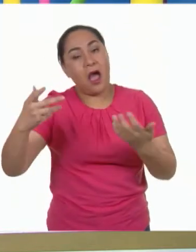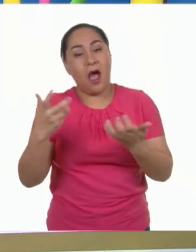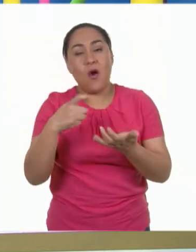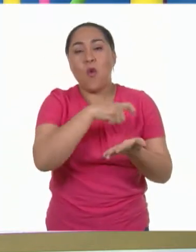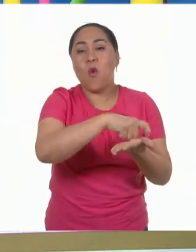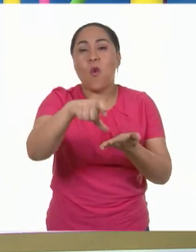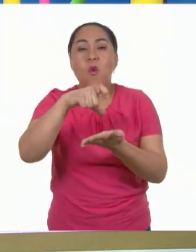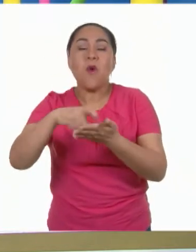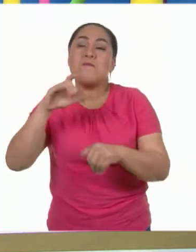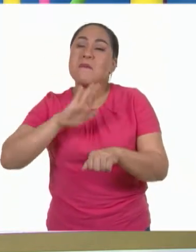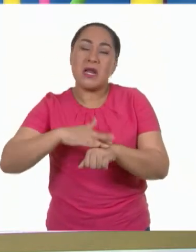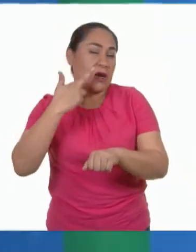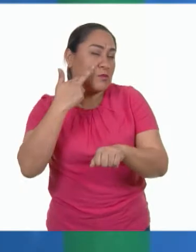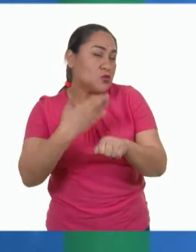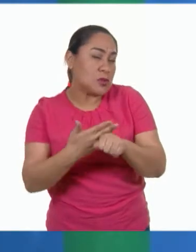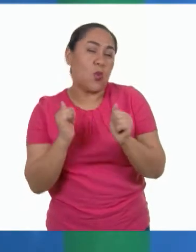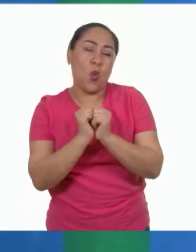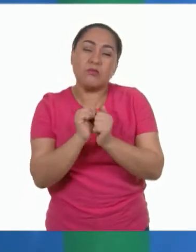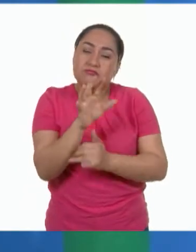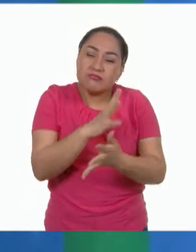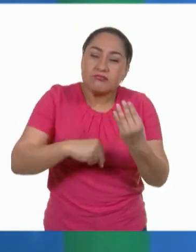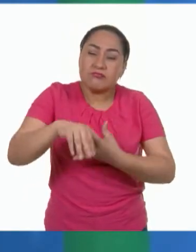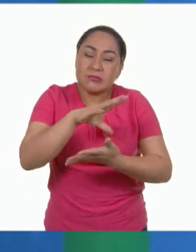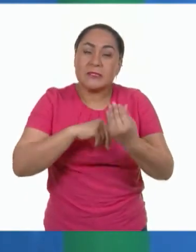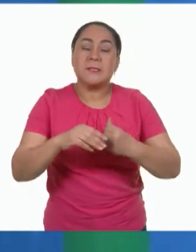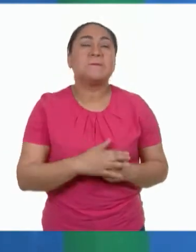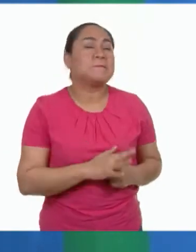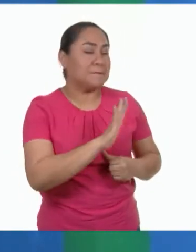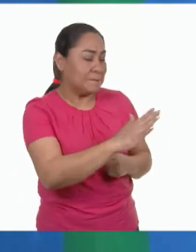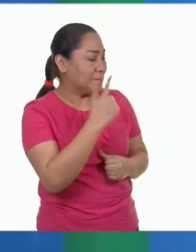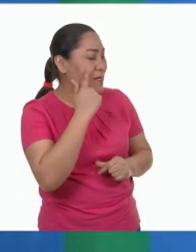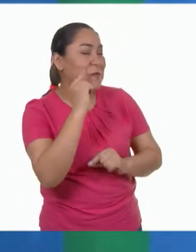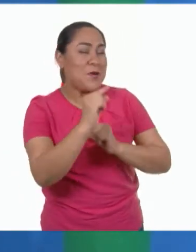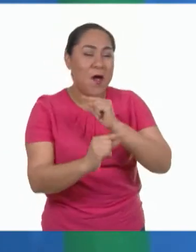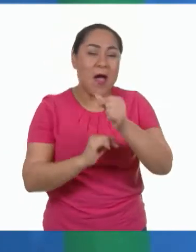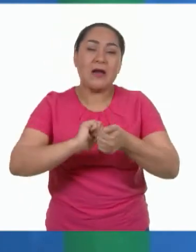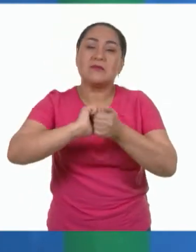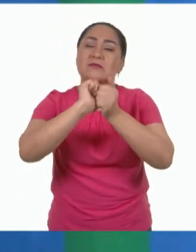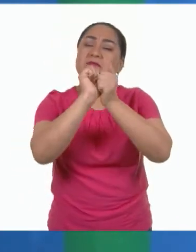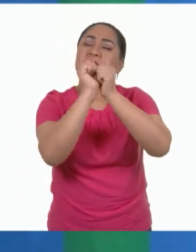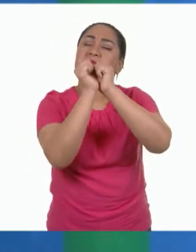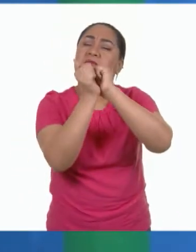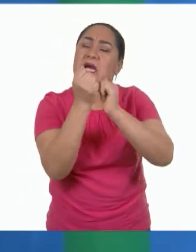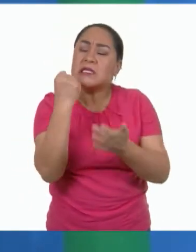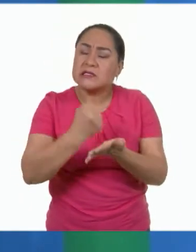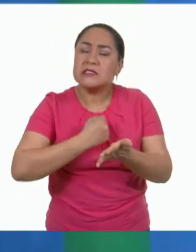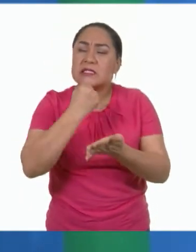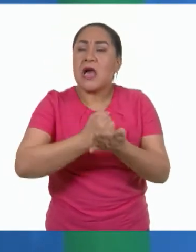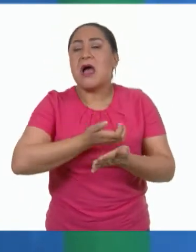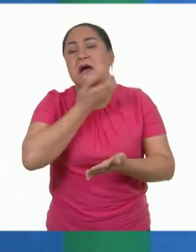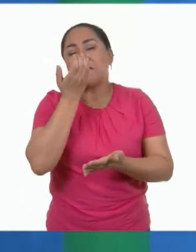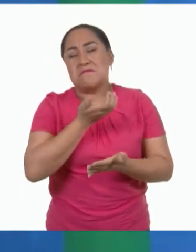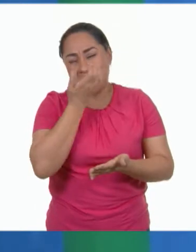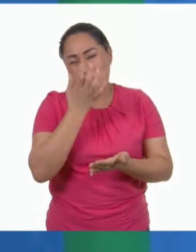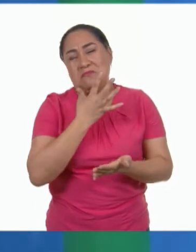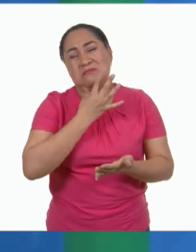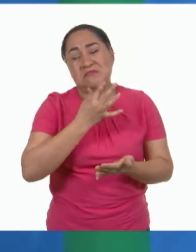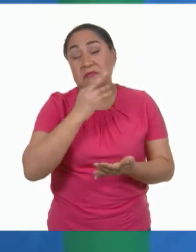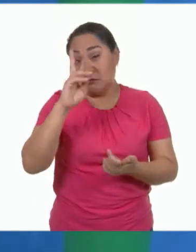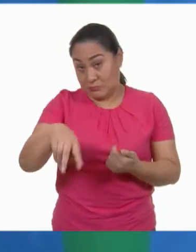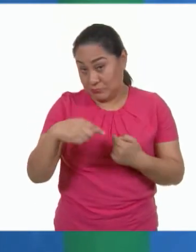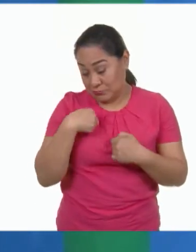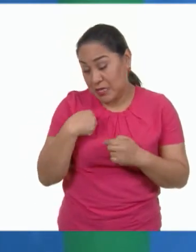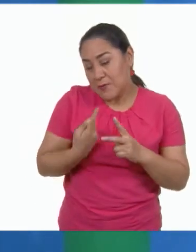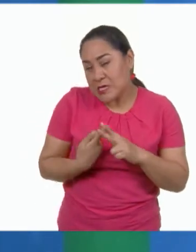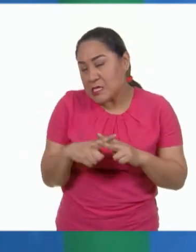una manera más sustentable. Verás que poco a poco irán generando nuevos hábitos y será más sencillo. A mí, al principio me costaba